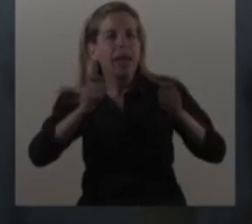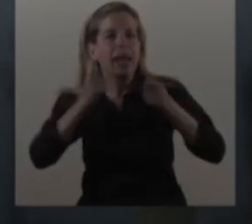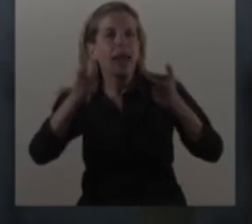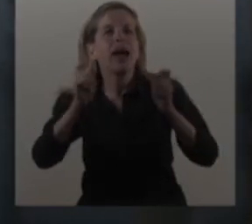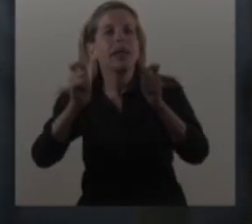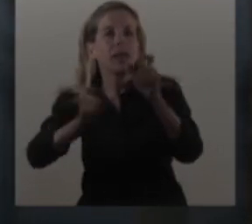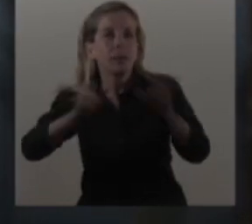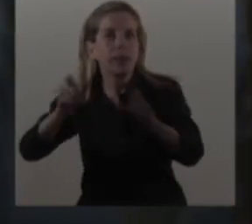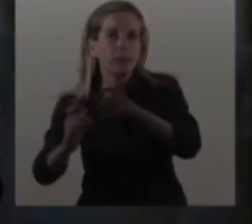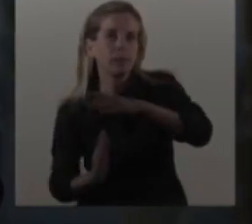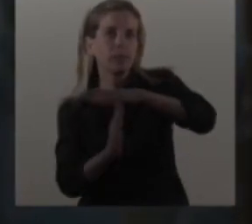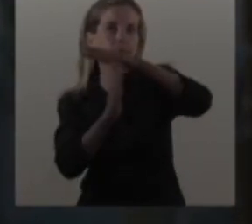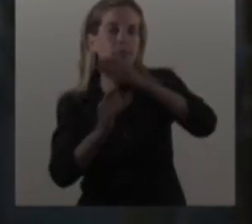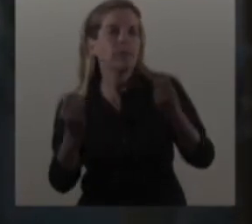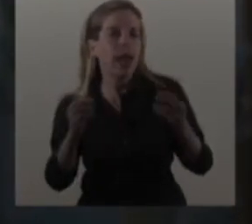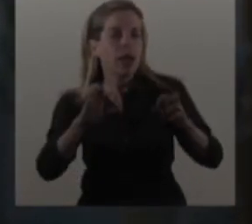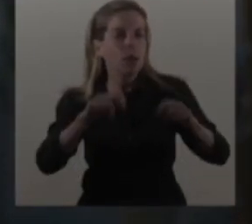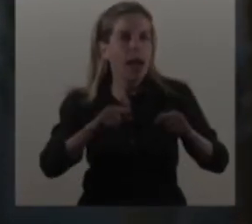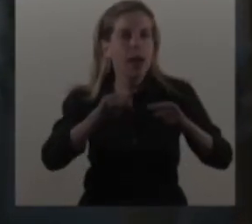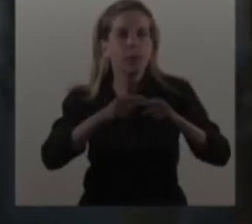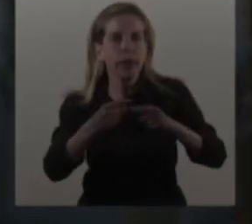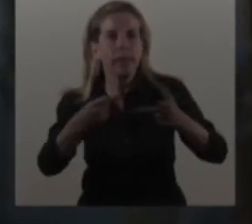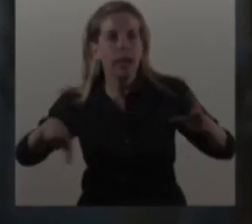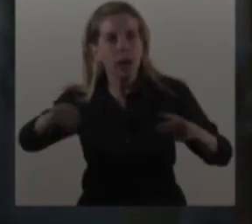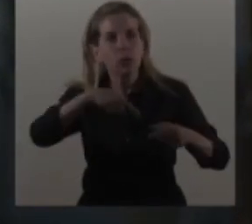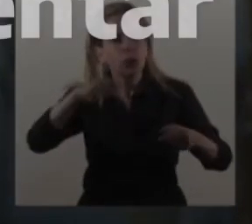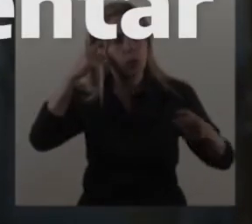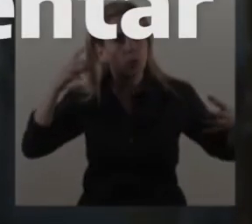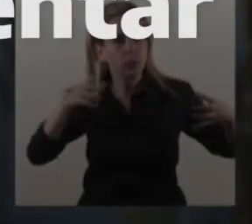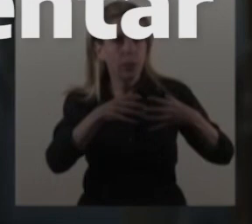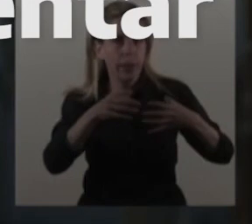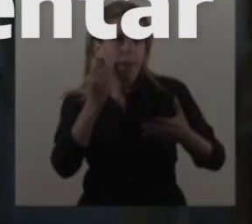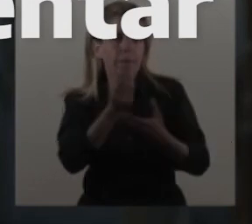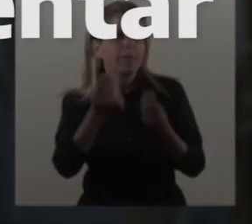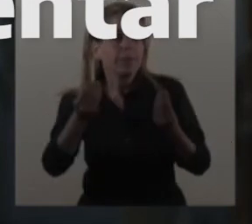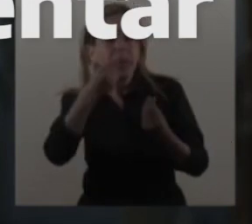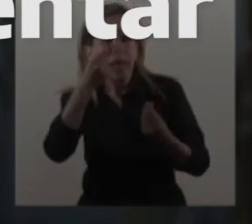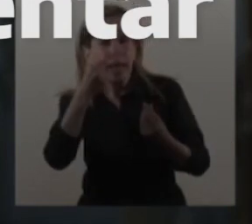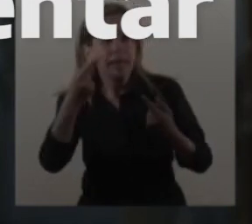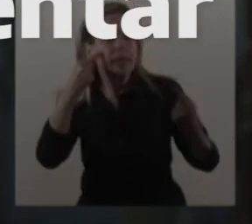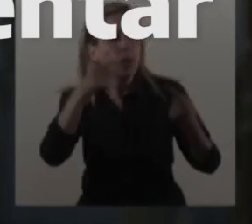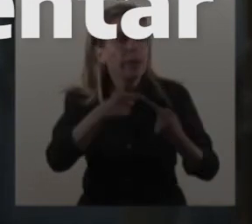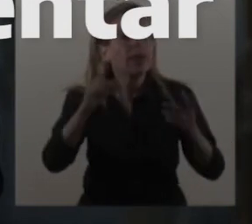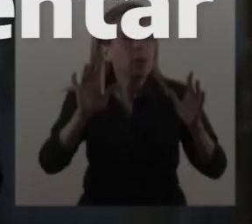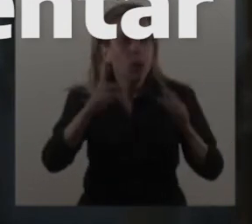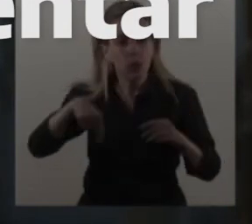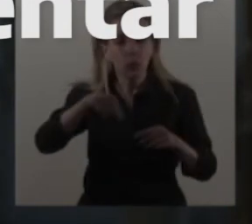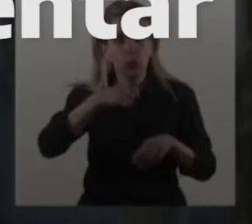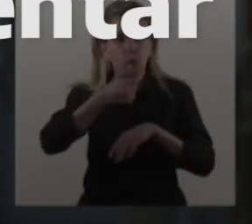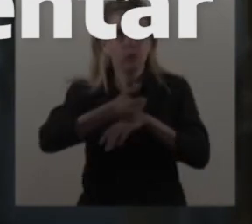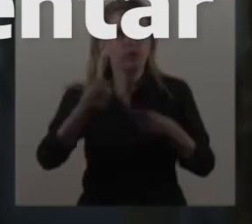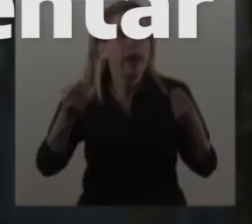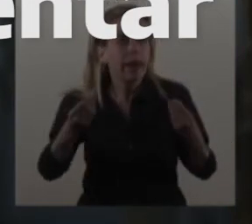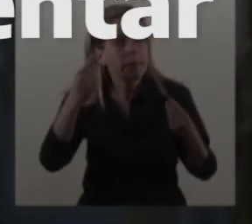políticas, qué intereses representábamos nosotros. Y nosotros estamos acá para representar los